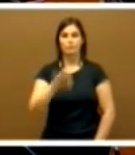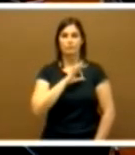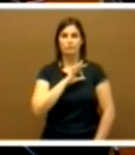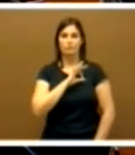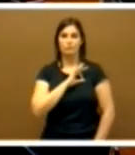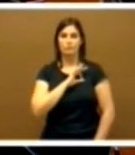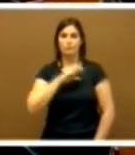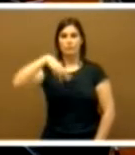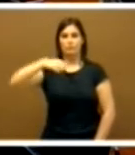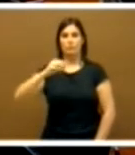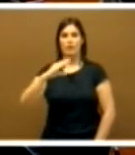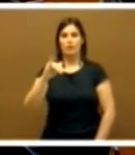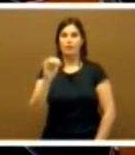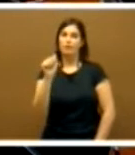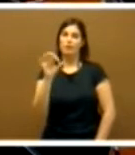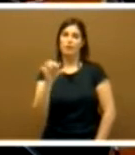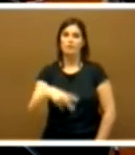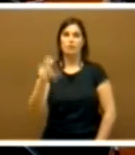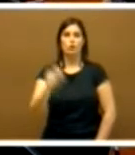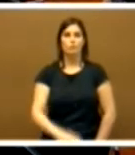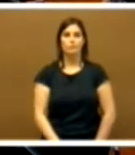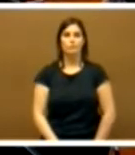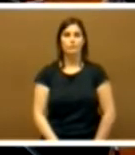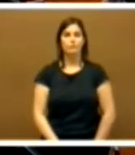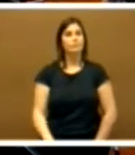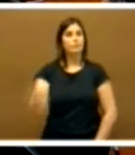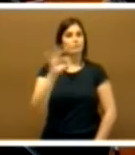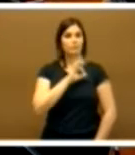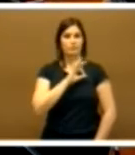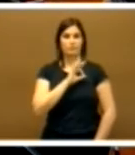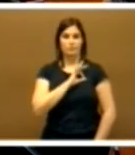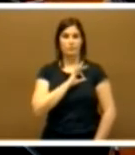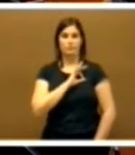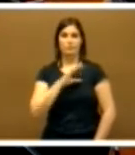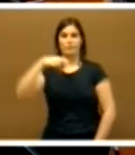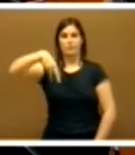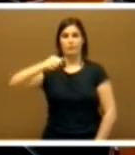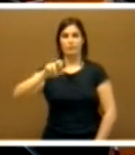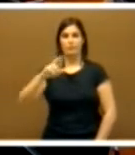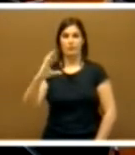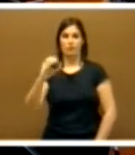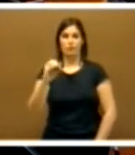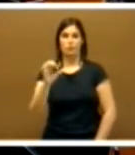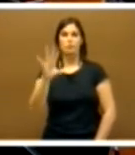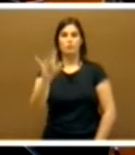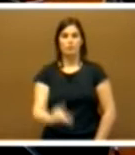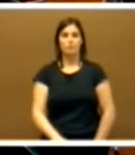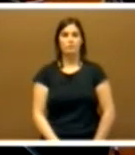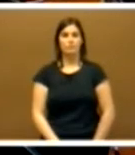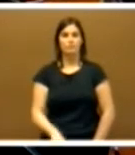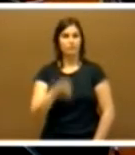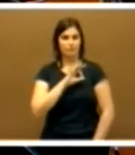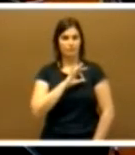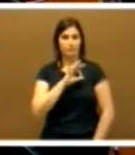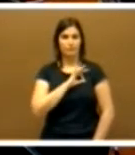Francisco Marcián Martín Doña María Dolores Marcos Moyano Don